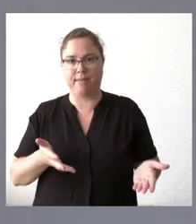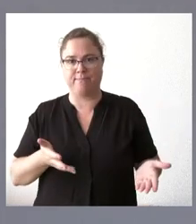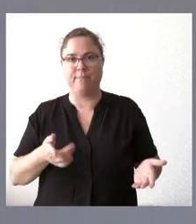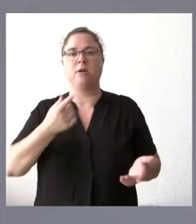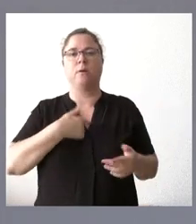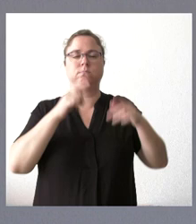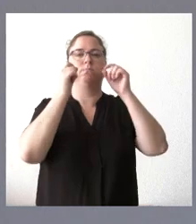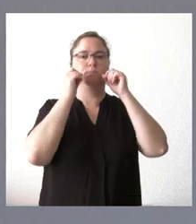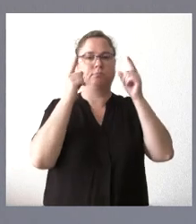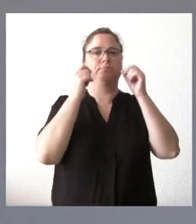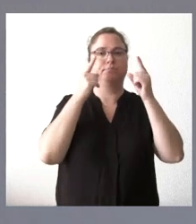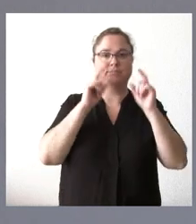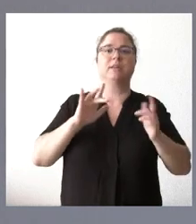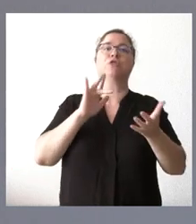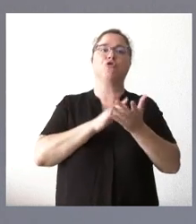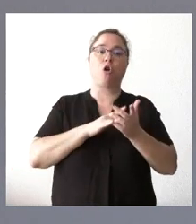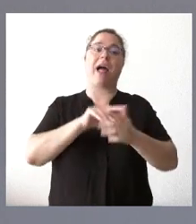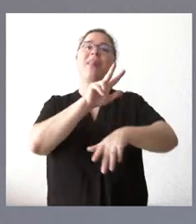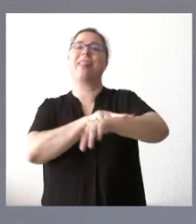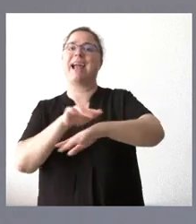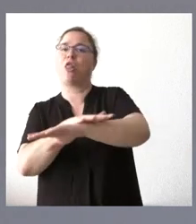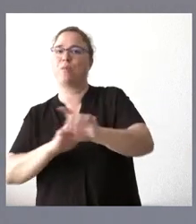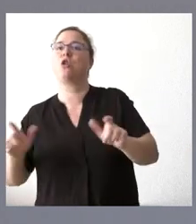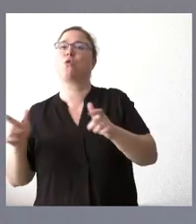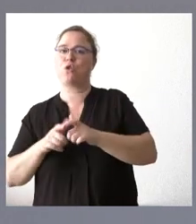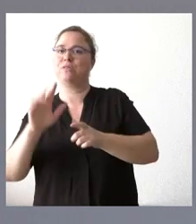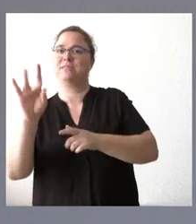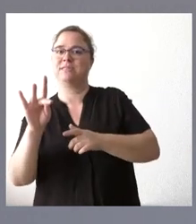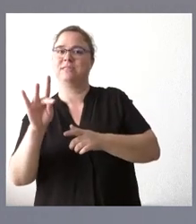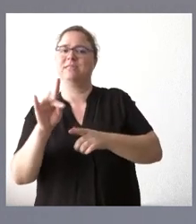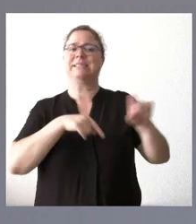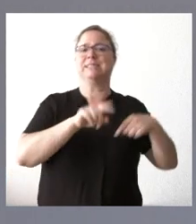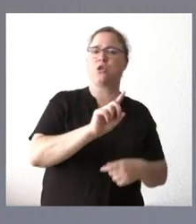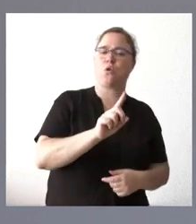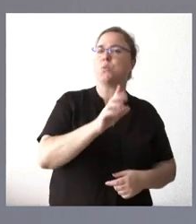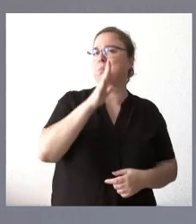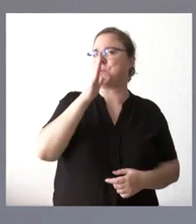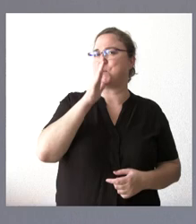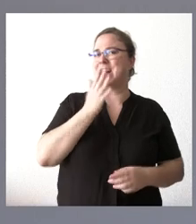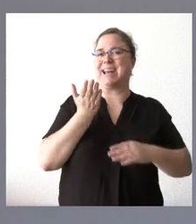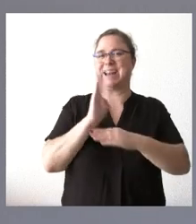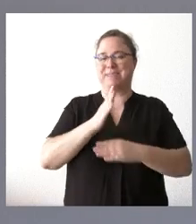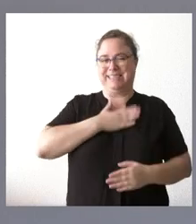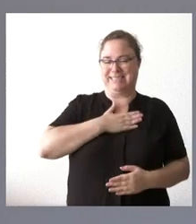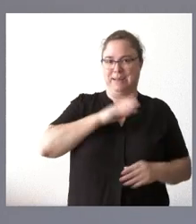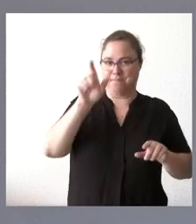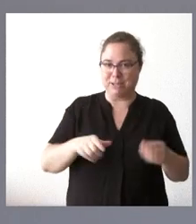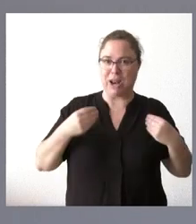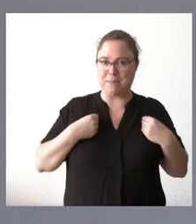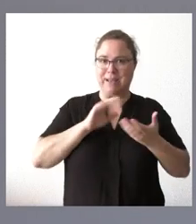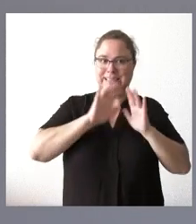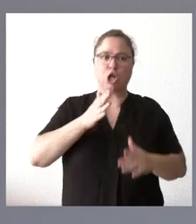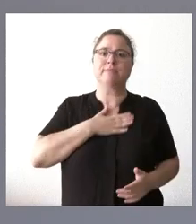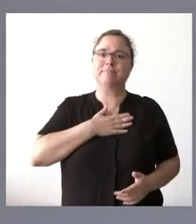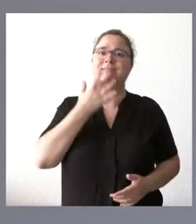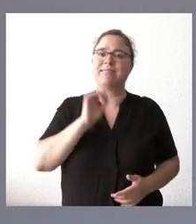viendo que sí que se reúne con la delegada del Gobierno. La representante legítima de los ciudadanos de Castilla y León es la Junta de Castilla y León.